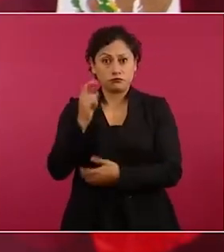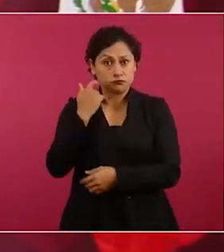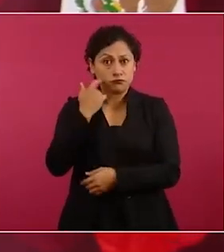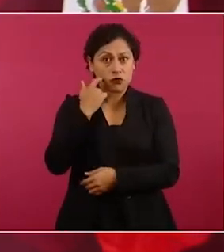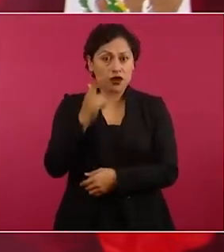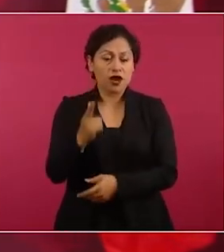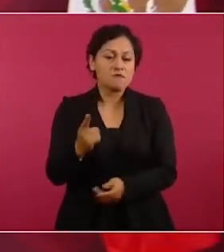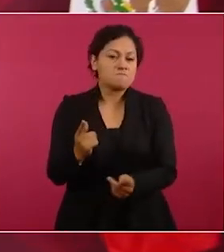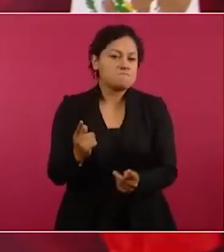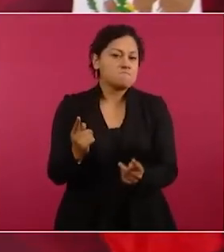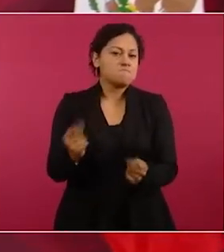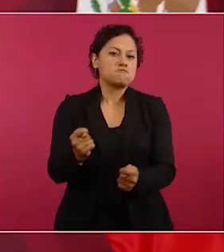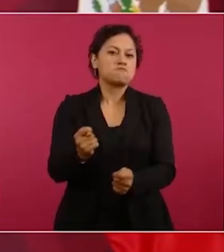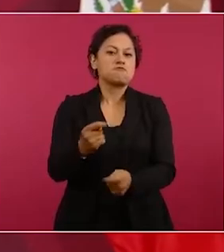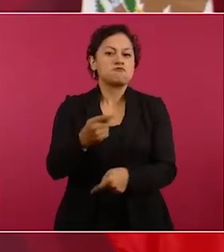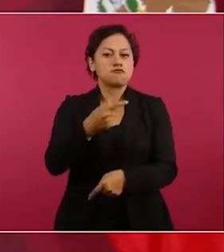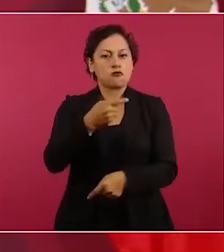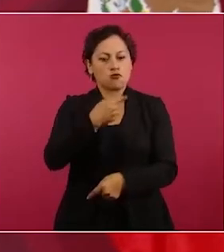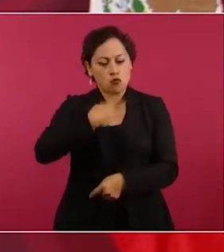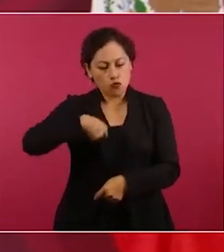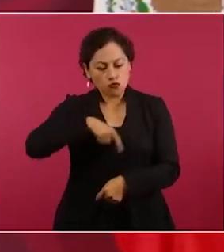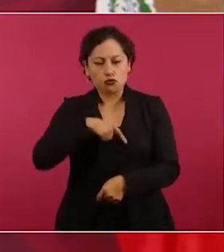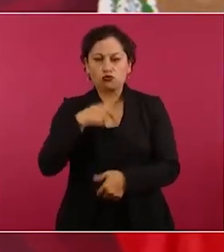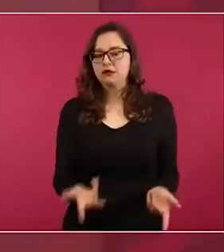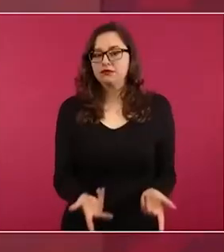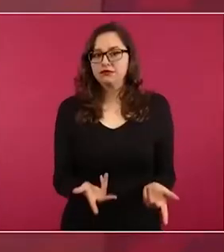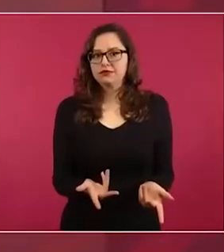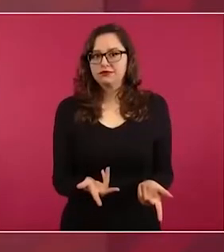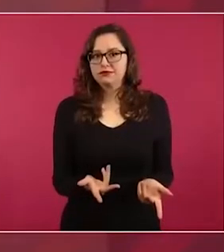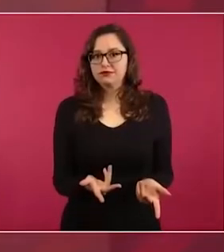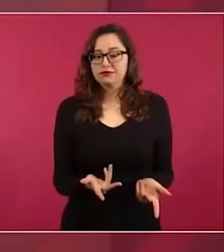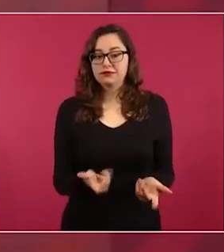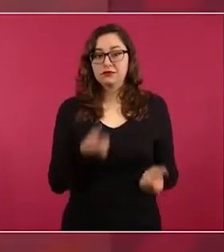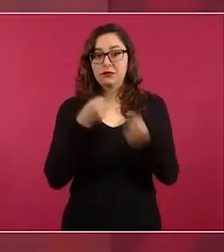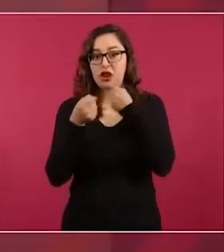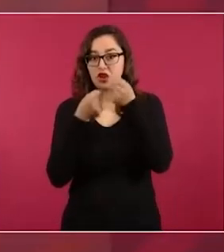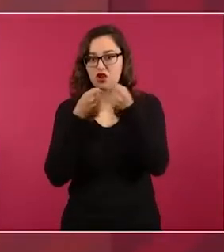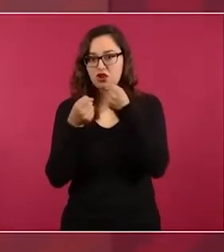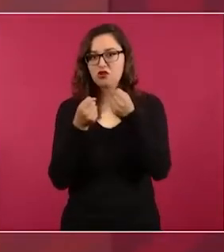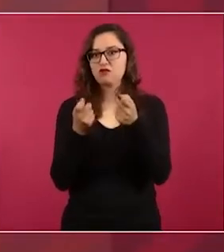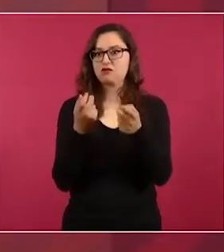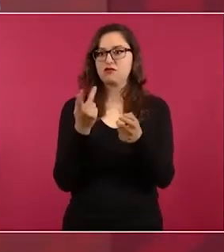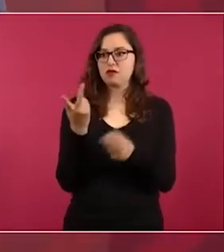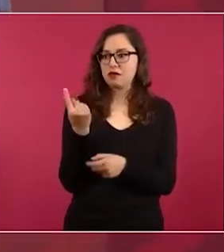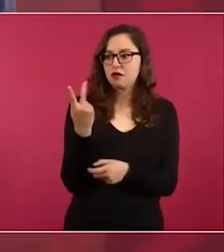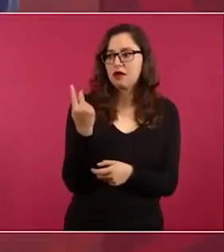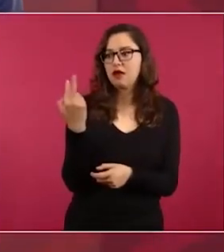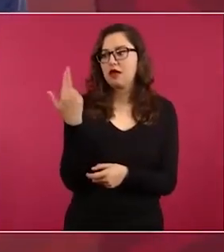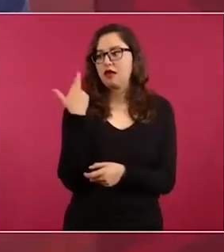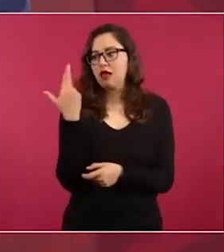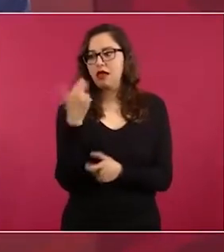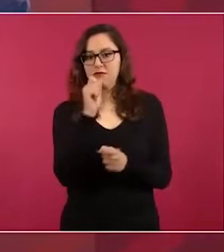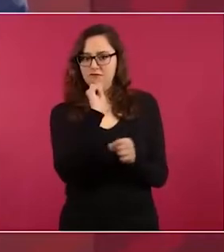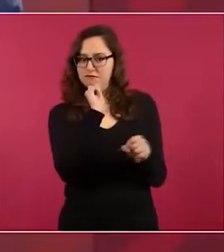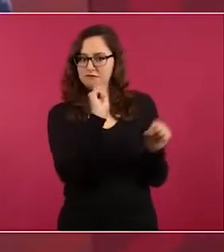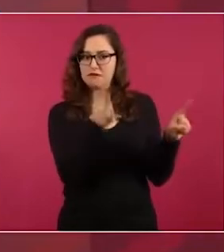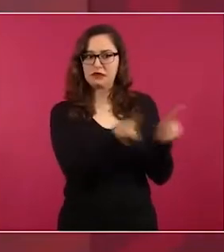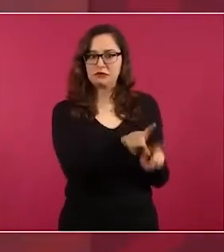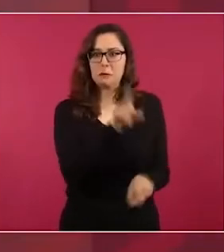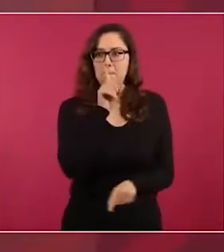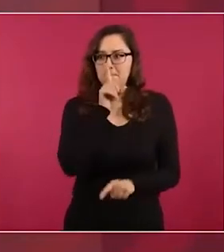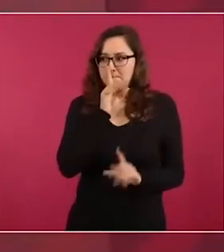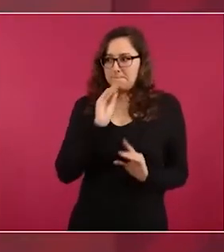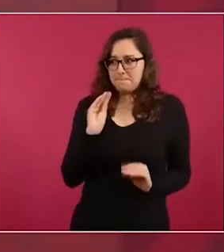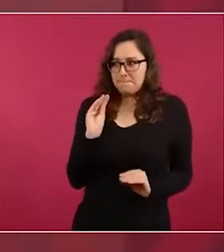de transformación del país. Nosotros estamos actuando a